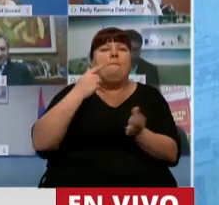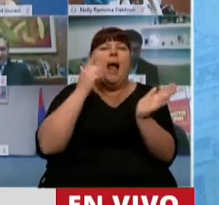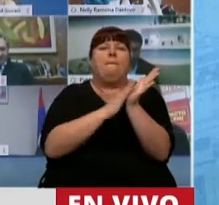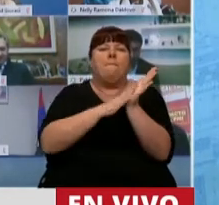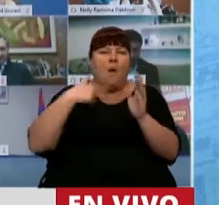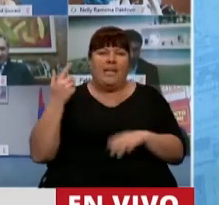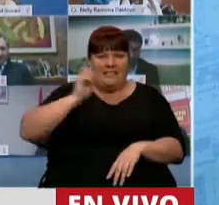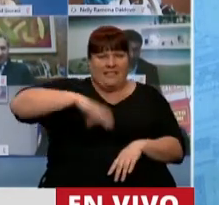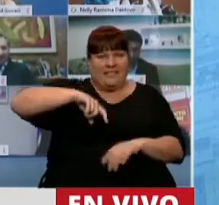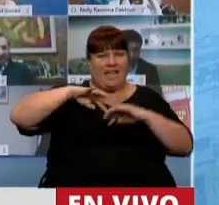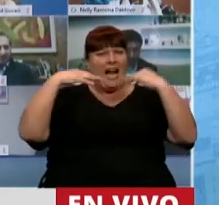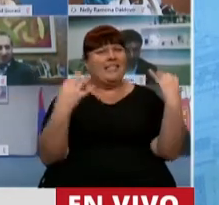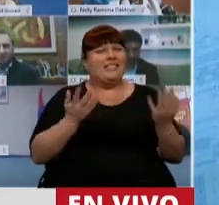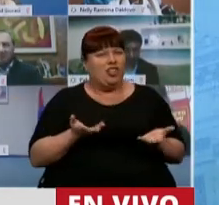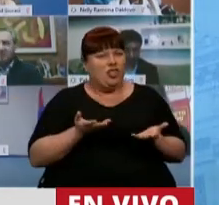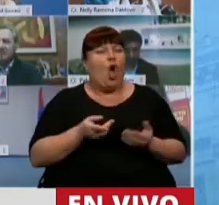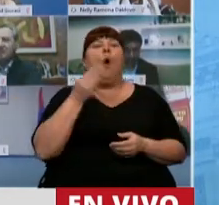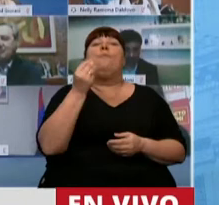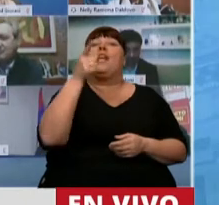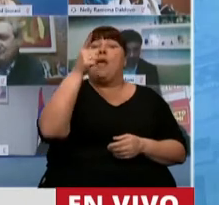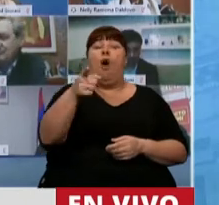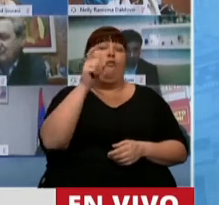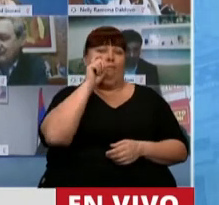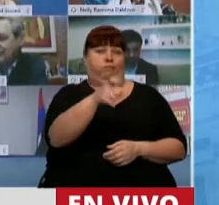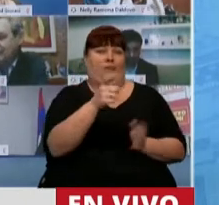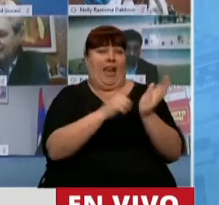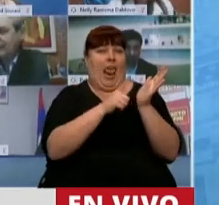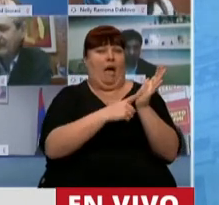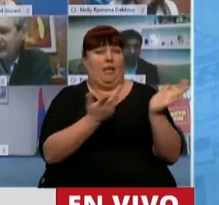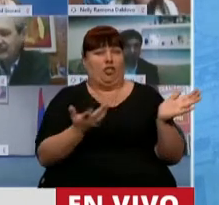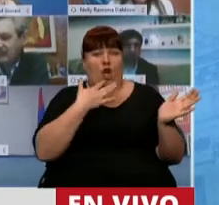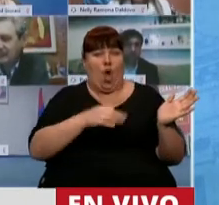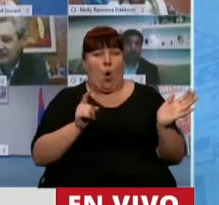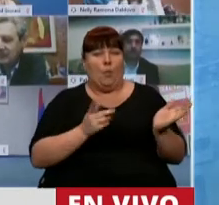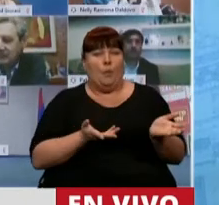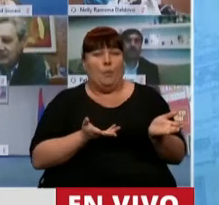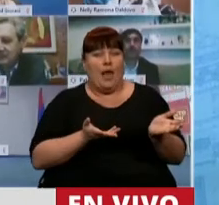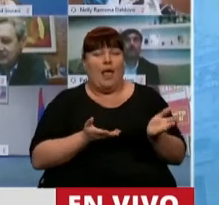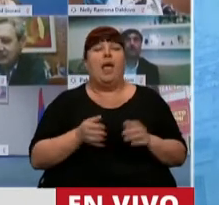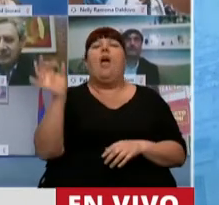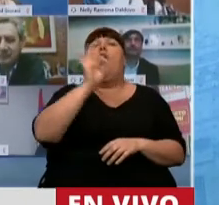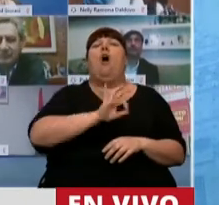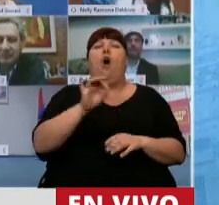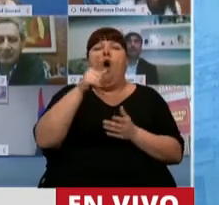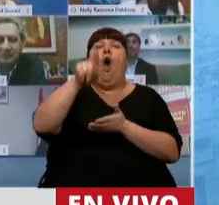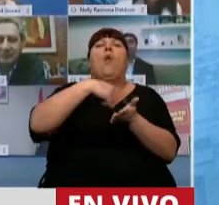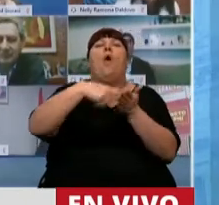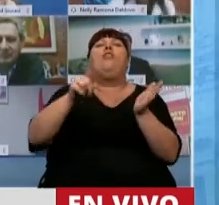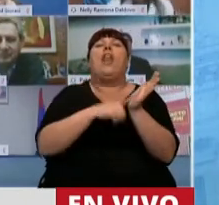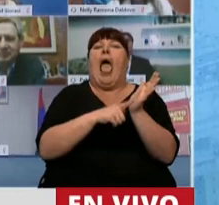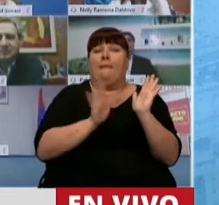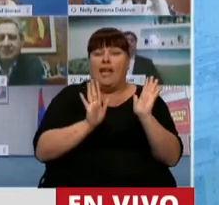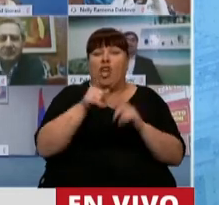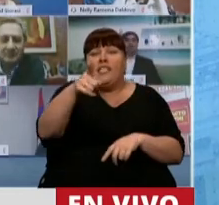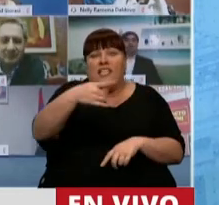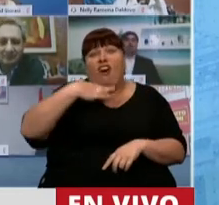constancia de nuestra presencia en el recinto? Porque usted incumple el reglamento o ha derogado el reglamento.